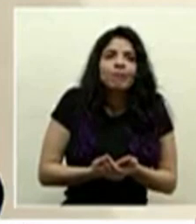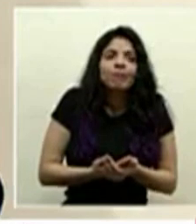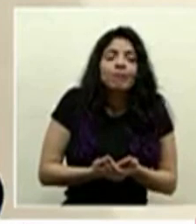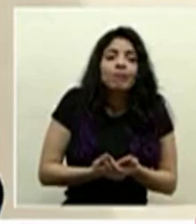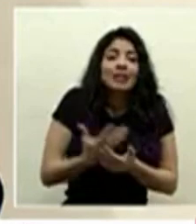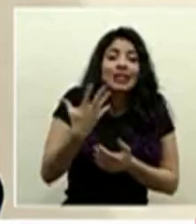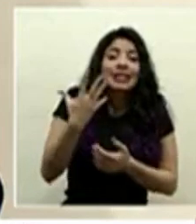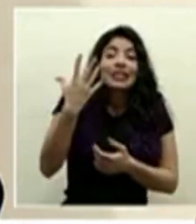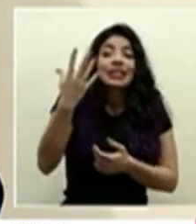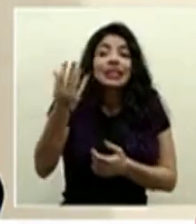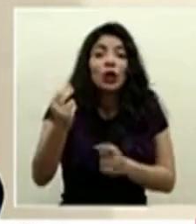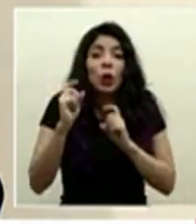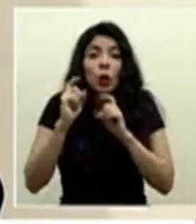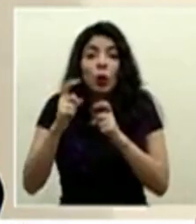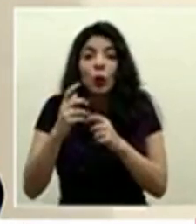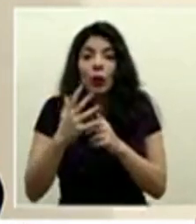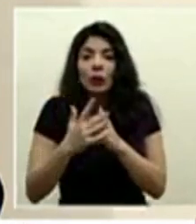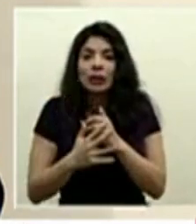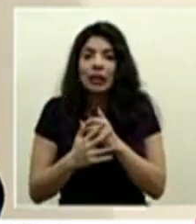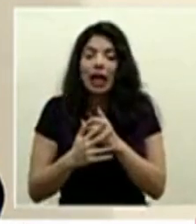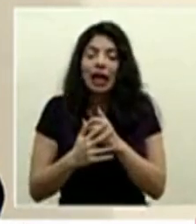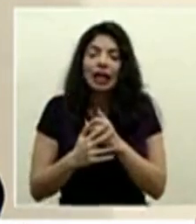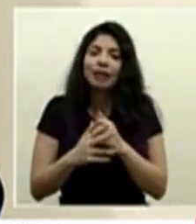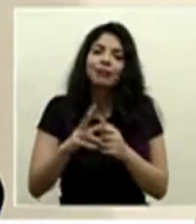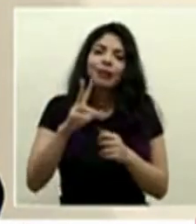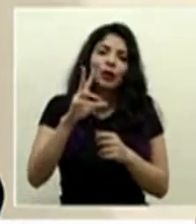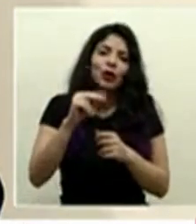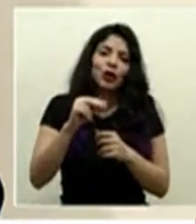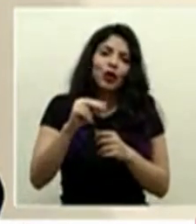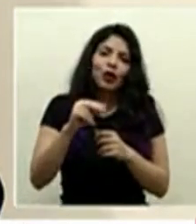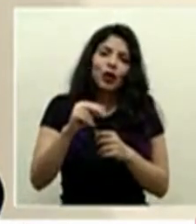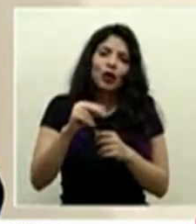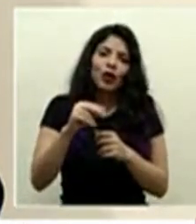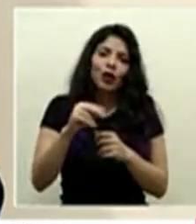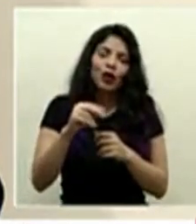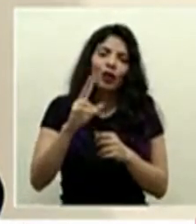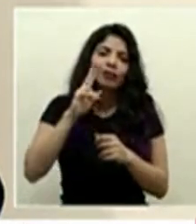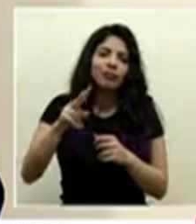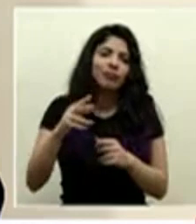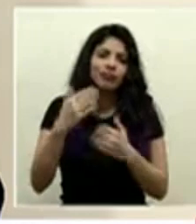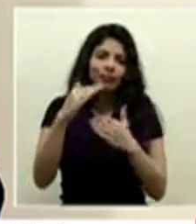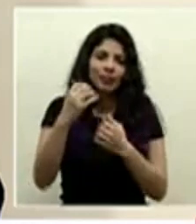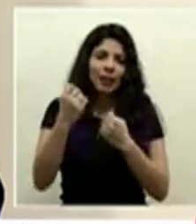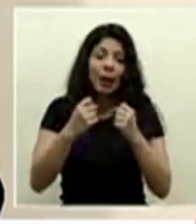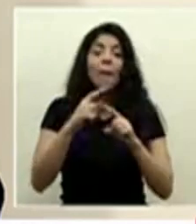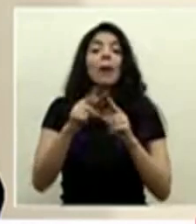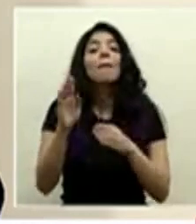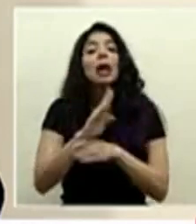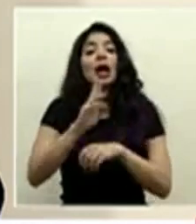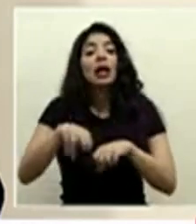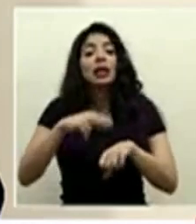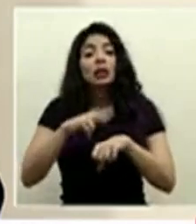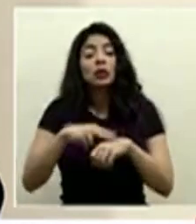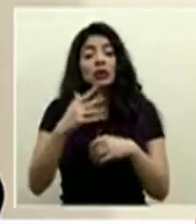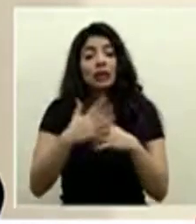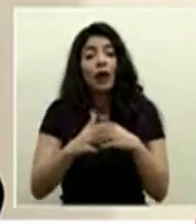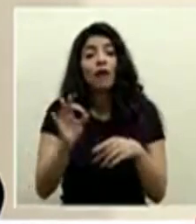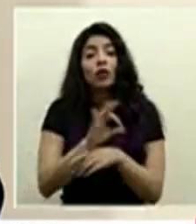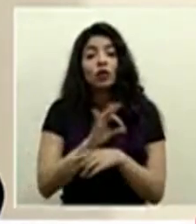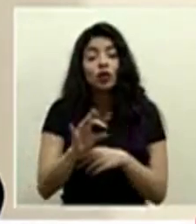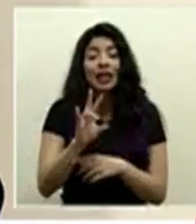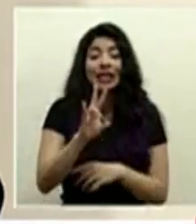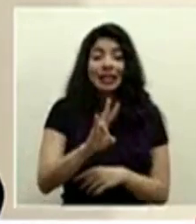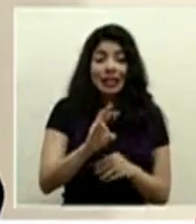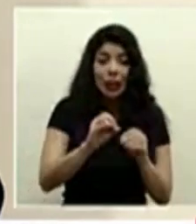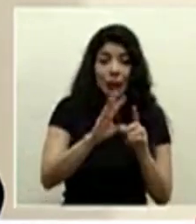salir para donar sangre no lo exime de la restricción vehicular pero por ejemplo el banco nacional de sangre opera de 7 de la